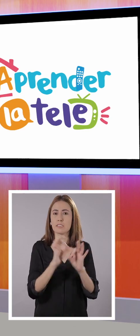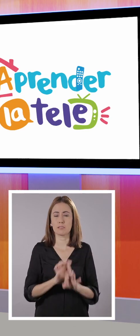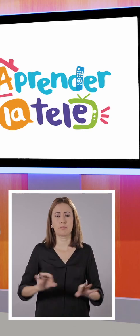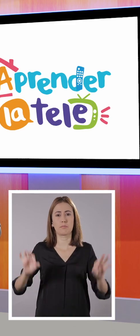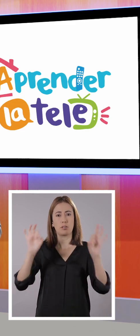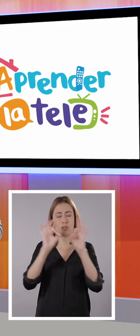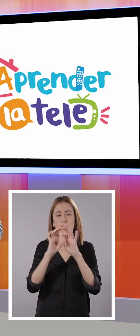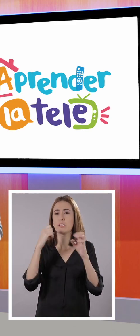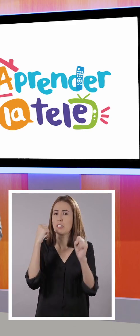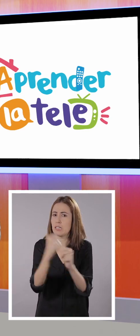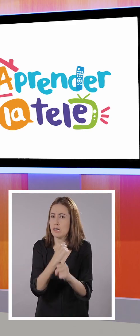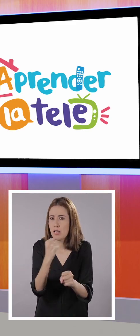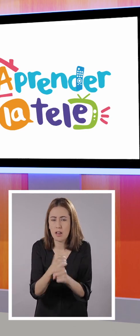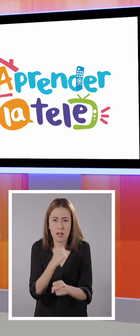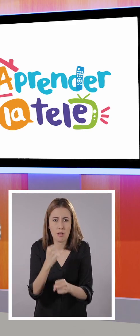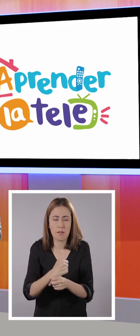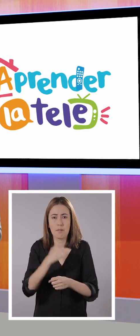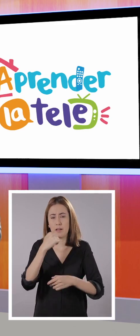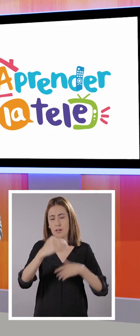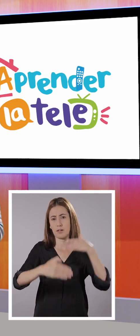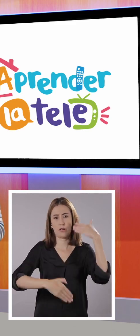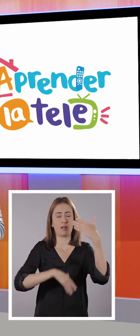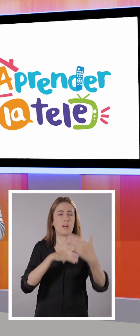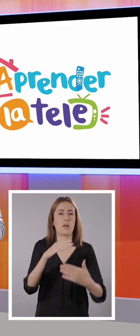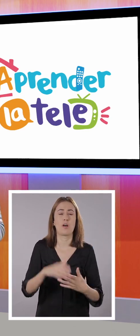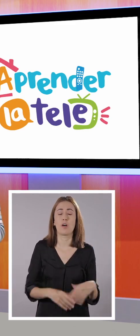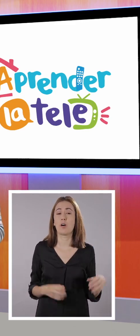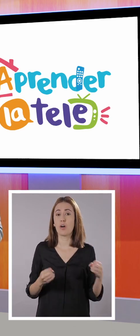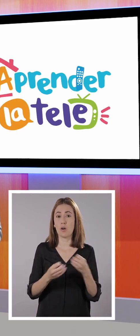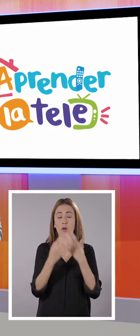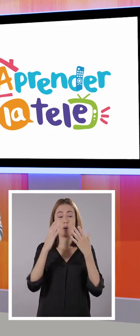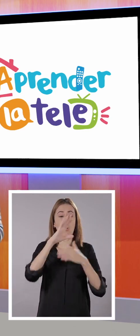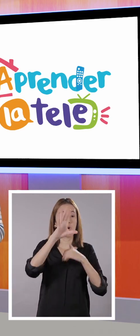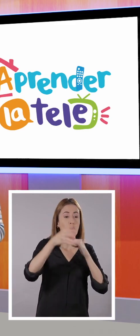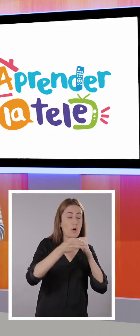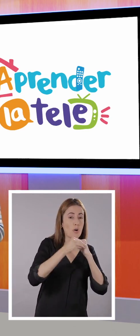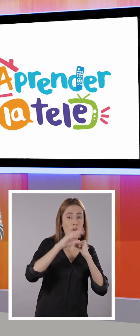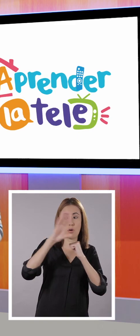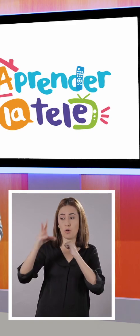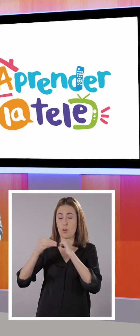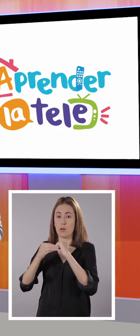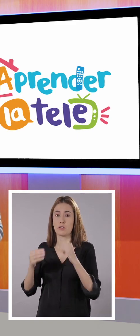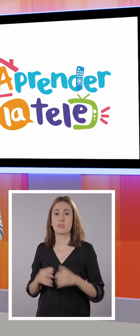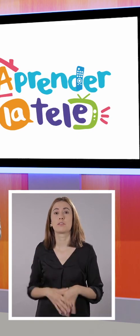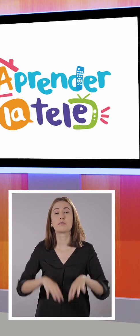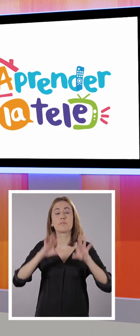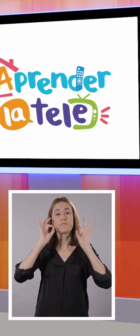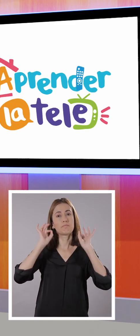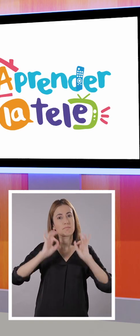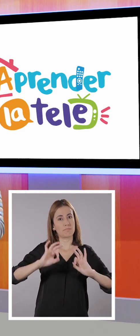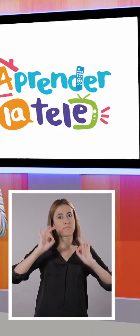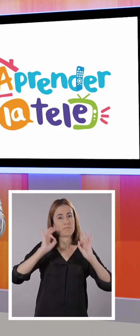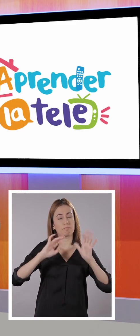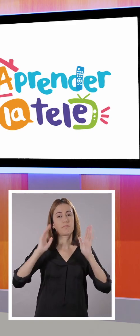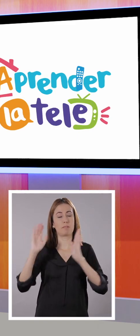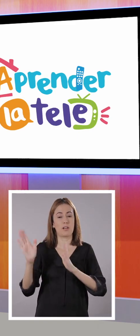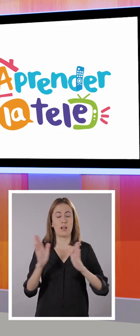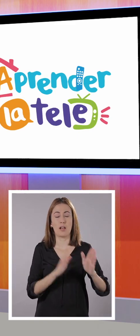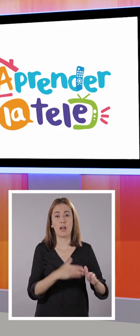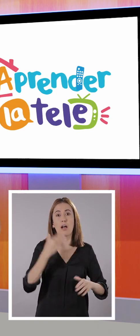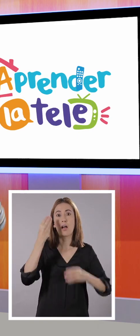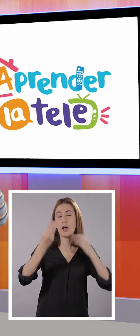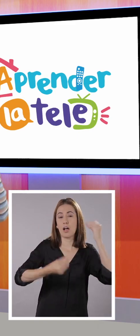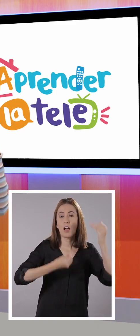vital. El trabajo en equipo nos ayuda, colaboramos, aportamos y todo sale mejor. Exacto. Y no